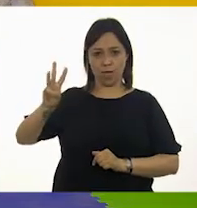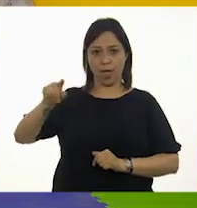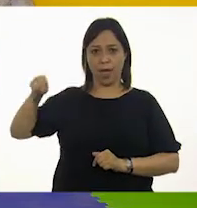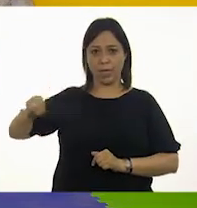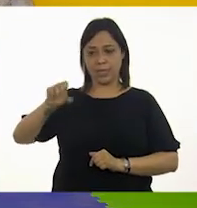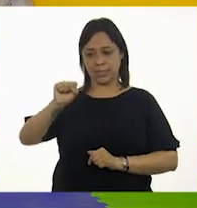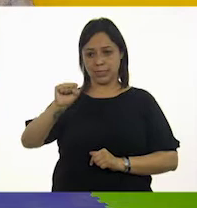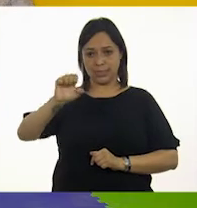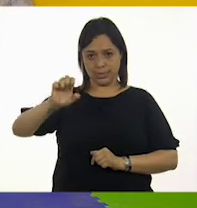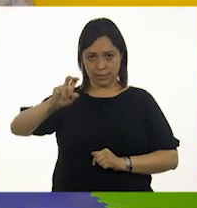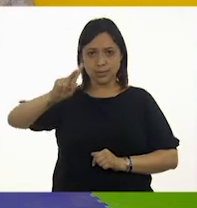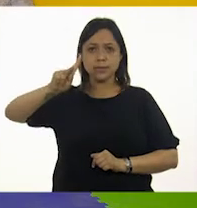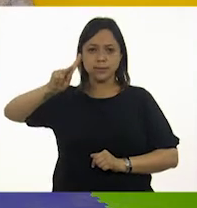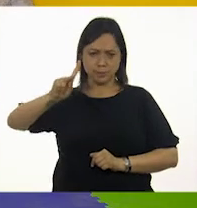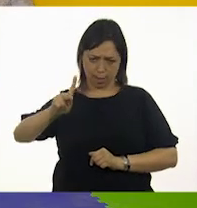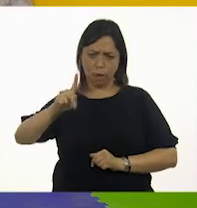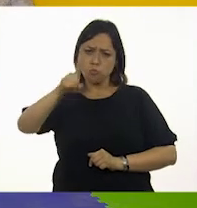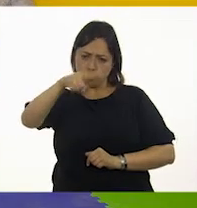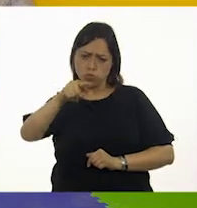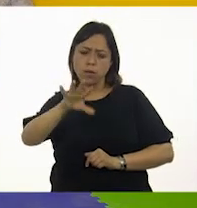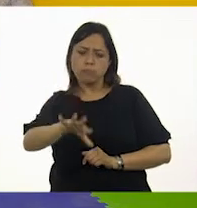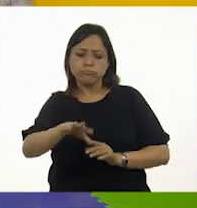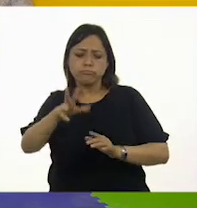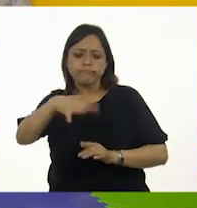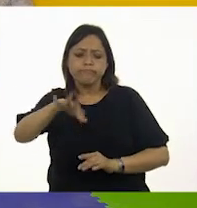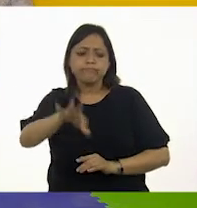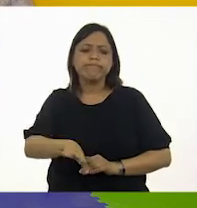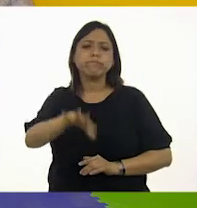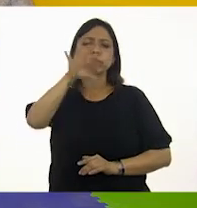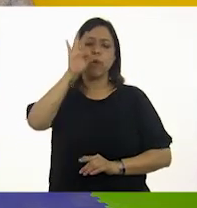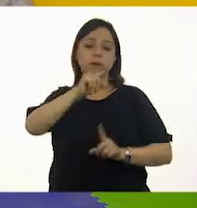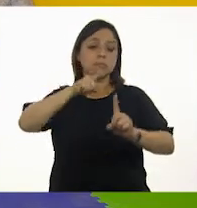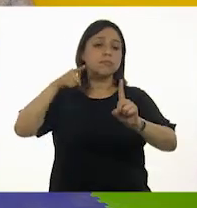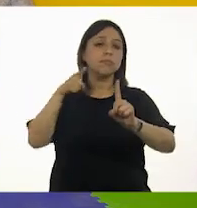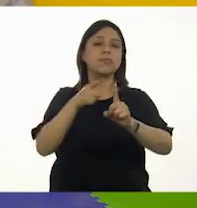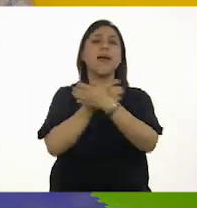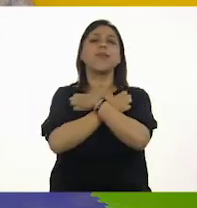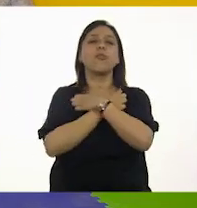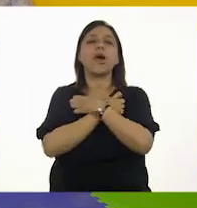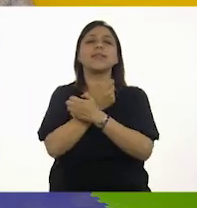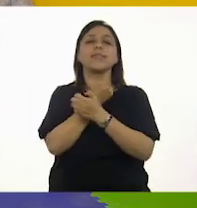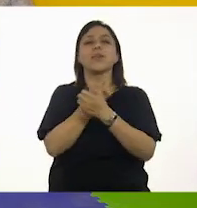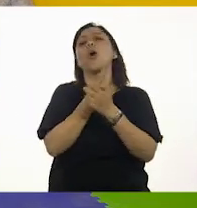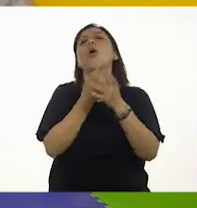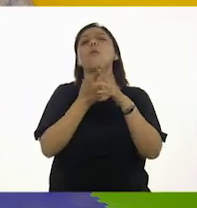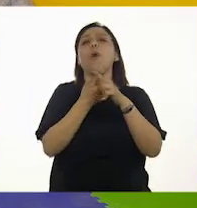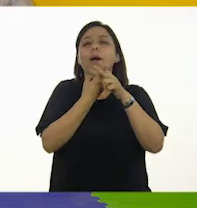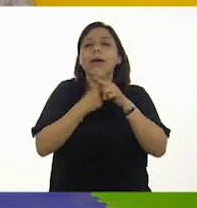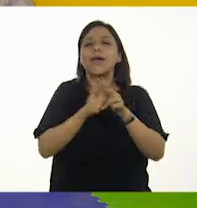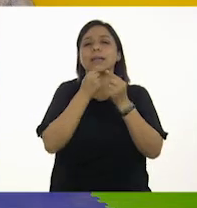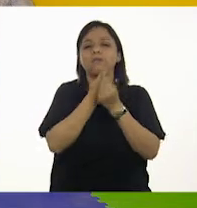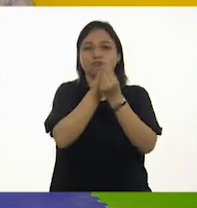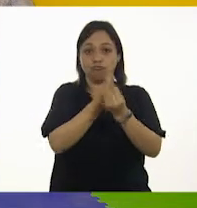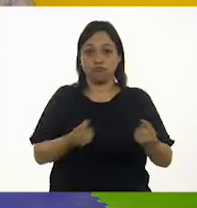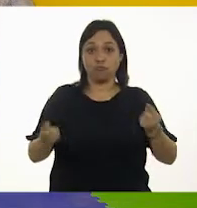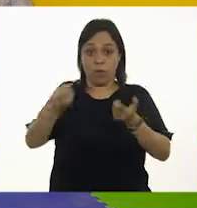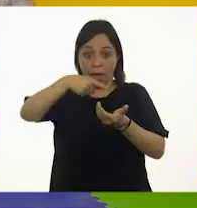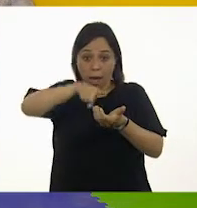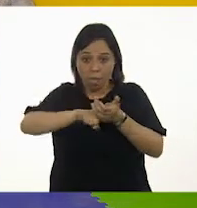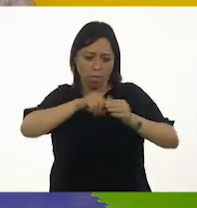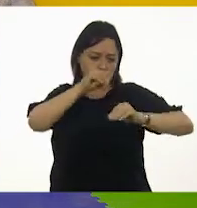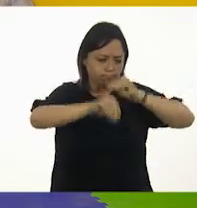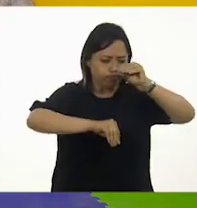la Secretaría de Educación Pública en el apartado de Educación Inicial, donde encontrarás las guías elaboradas especialmente